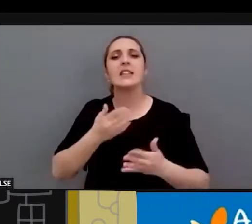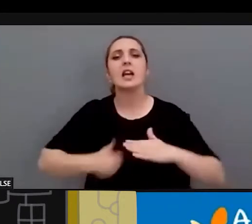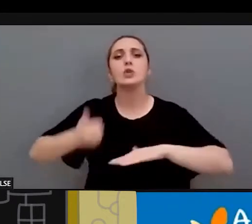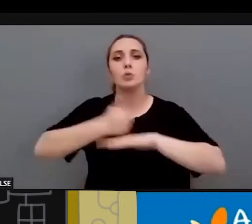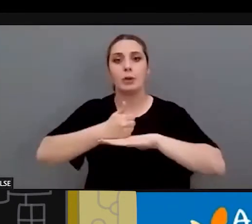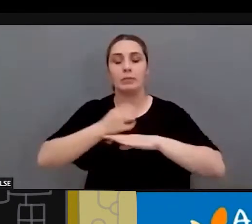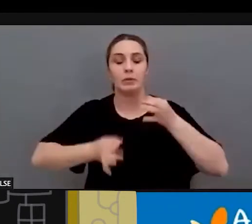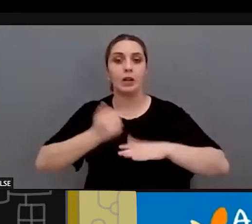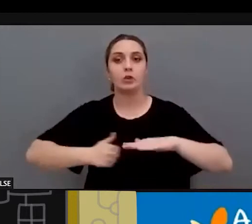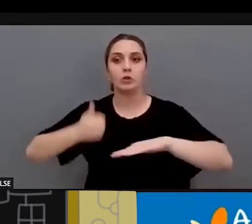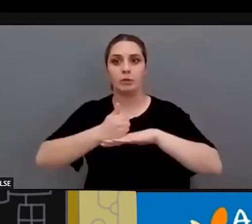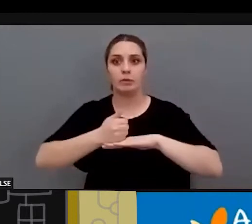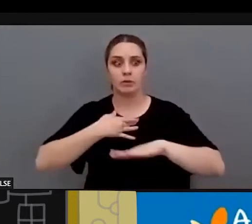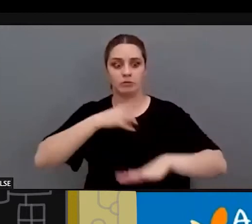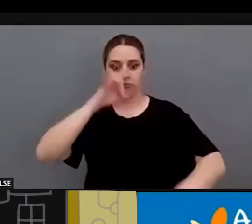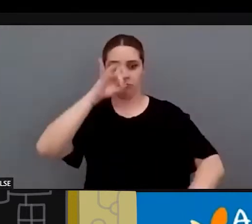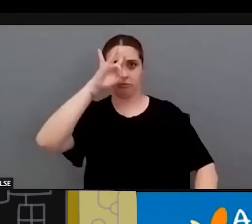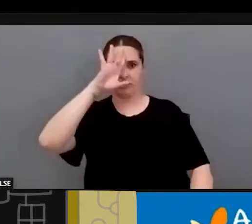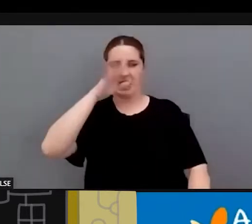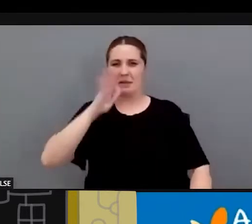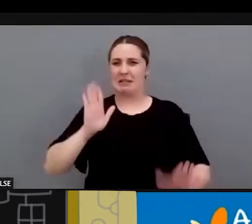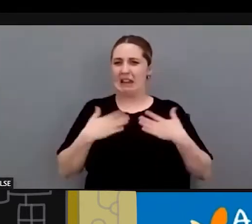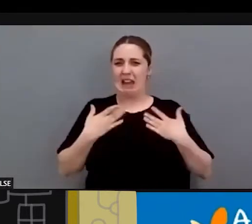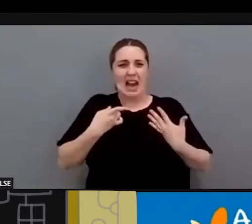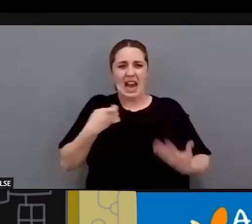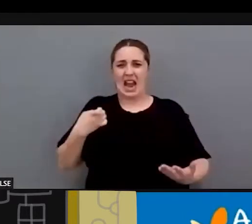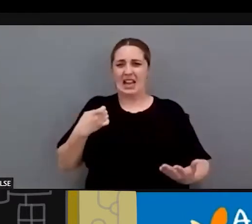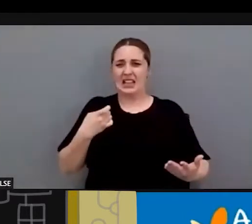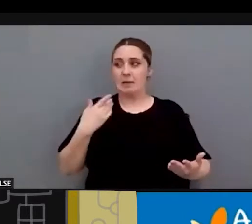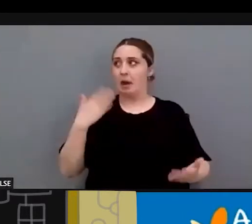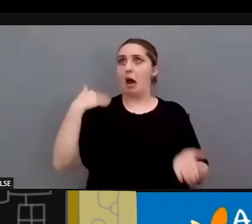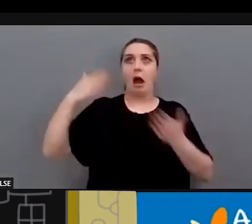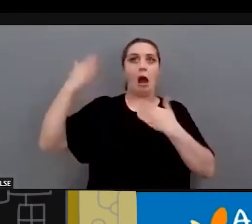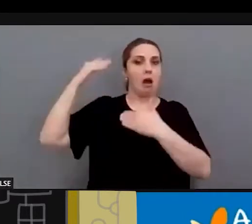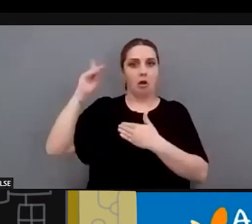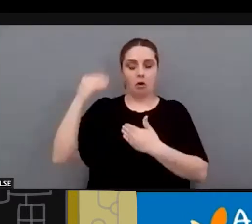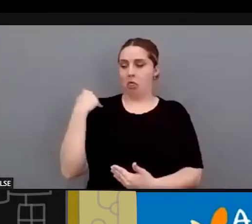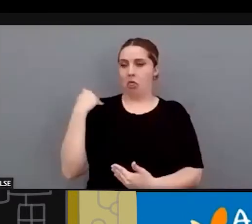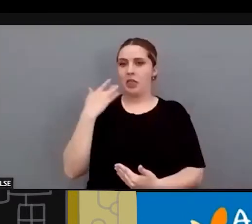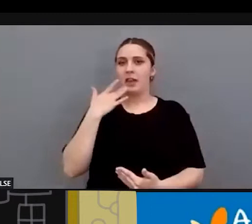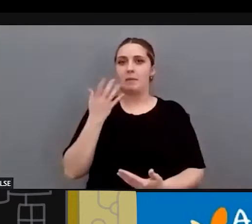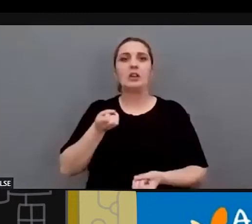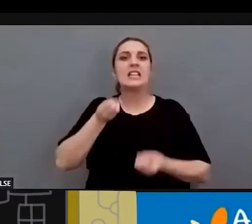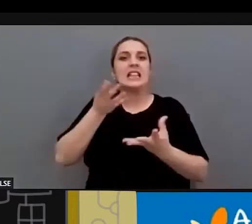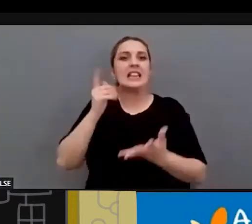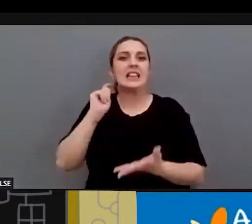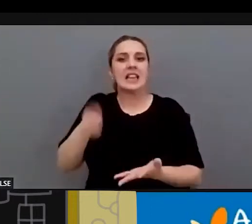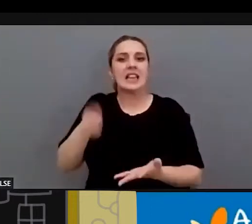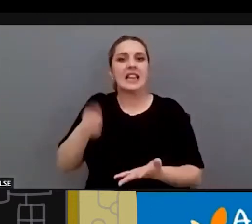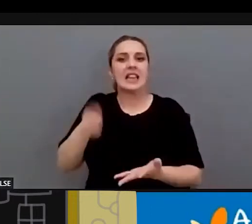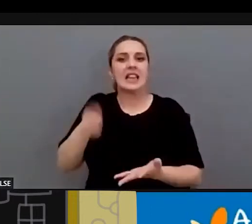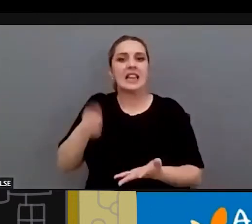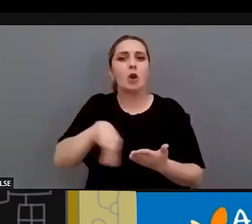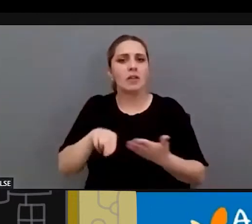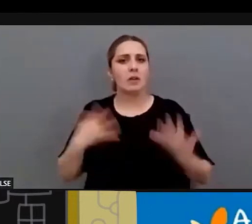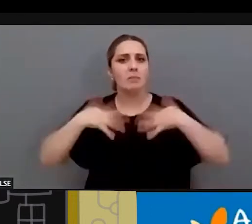que a mí me ha generado sorpresa negativa, ¿no? Tampoco hace tanto, ¿no? Sentencias de no hace tanto tiempo, ¿no? Con la convención ya muy entrada